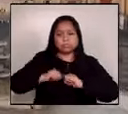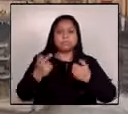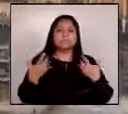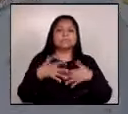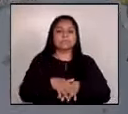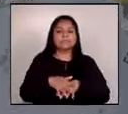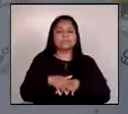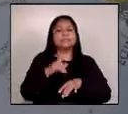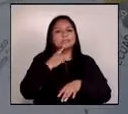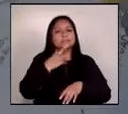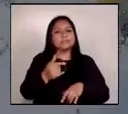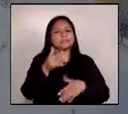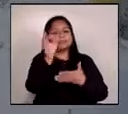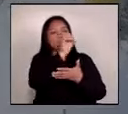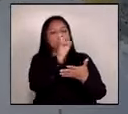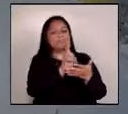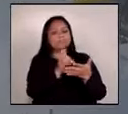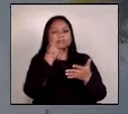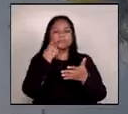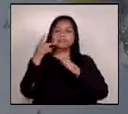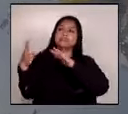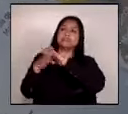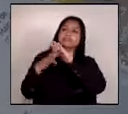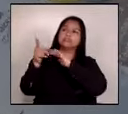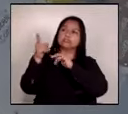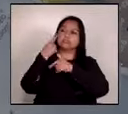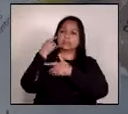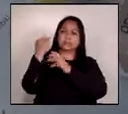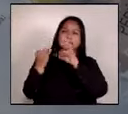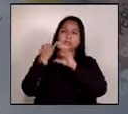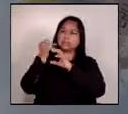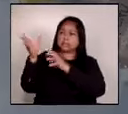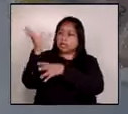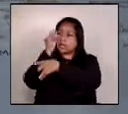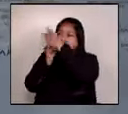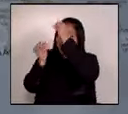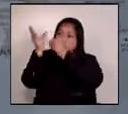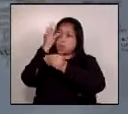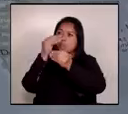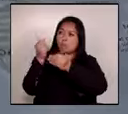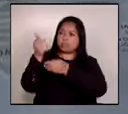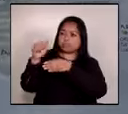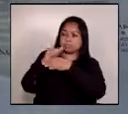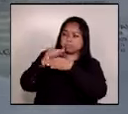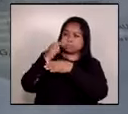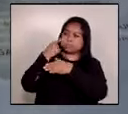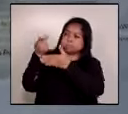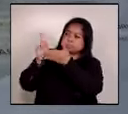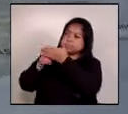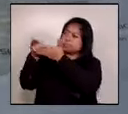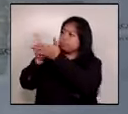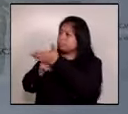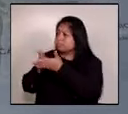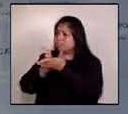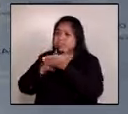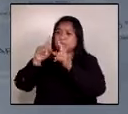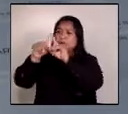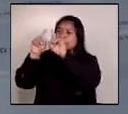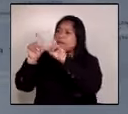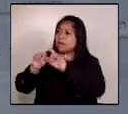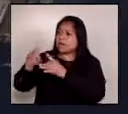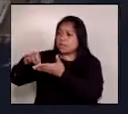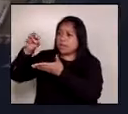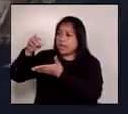ha sido diseñado tomando como base estándares internacionales y buenas prácticas que se han implementado con éxito en otros